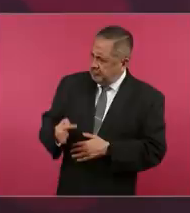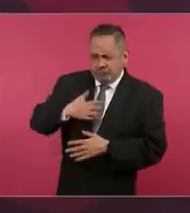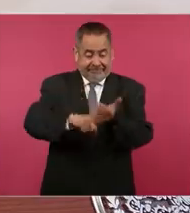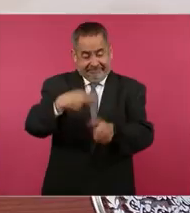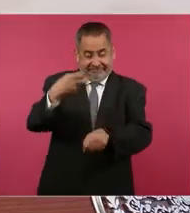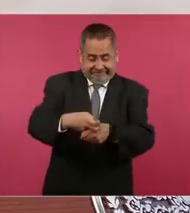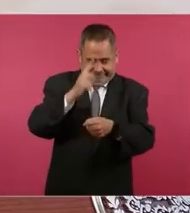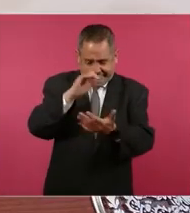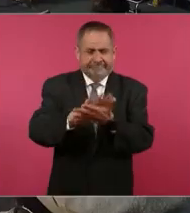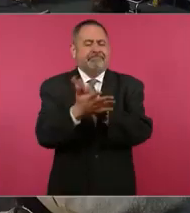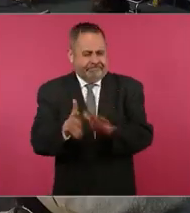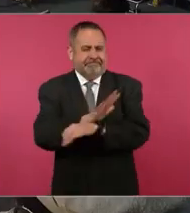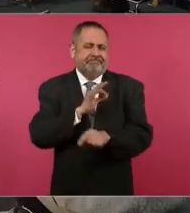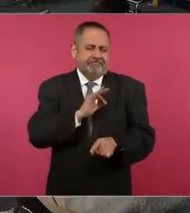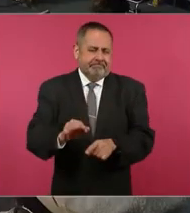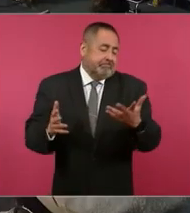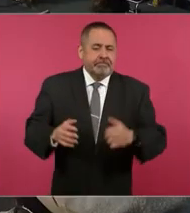su realidad. Pues de sabios, cambiar de opinión.